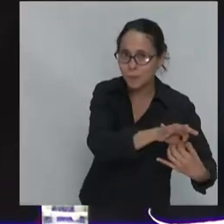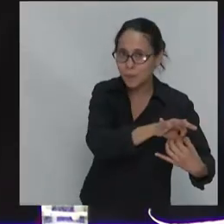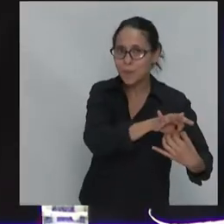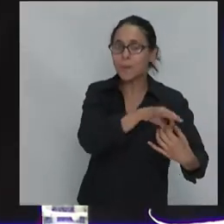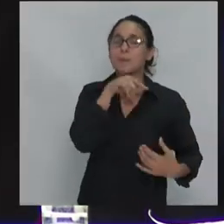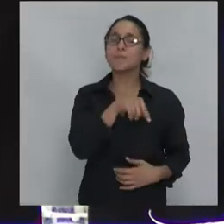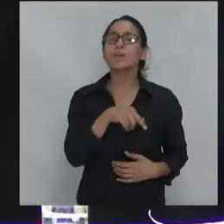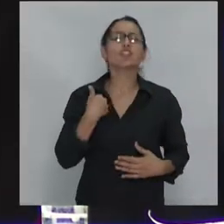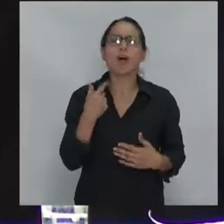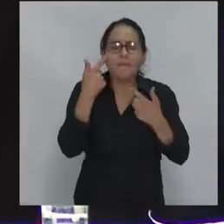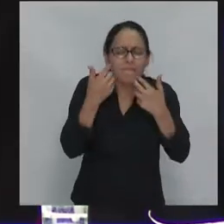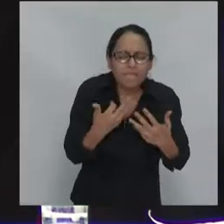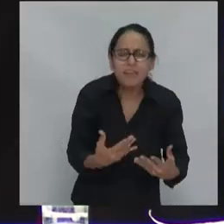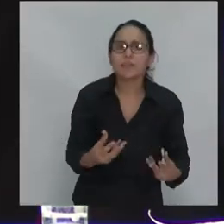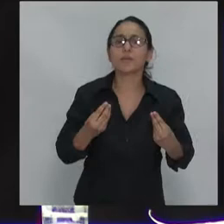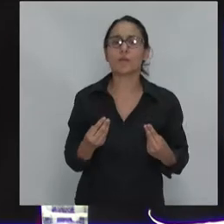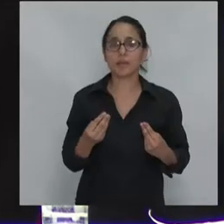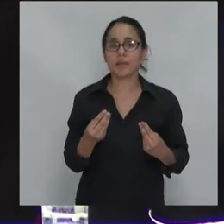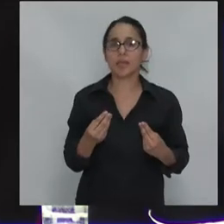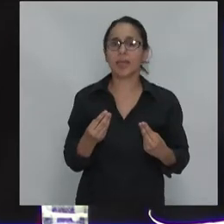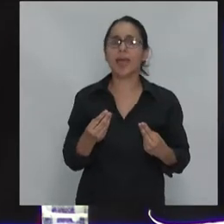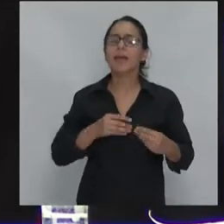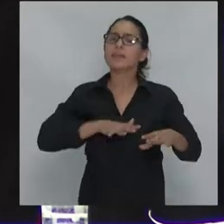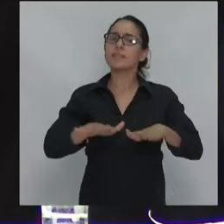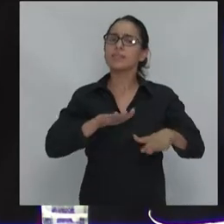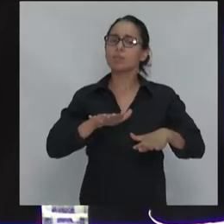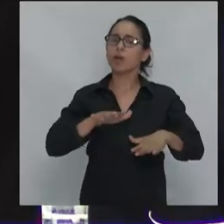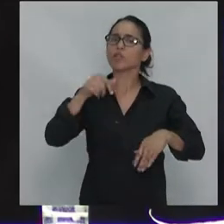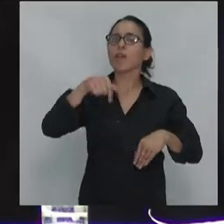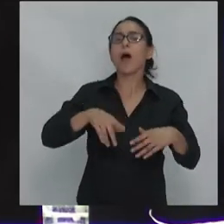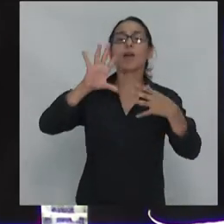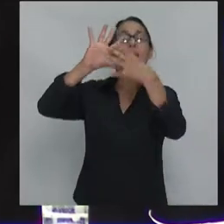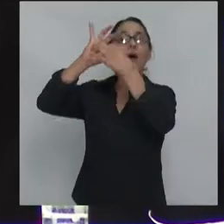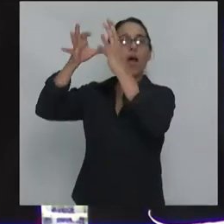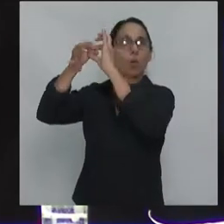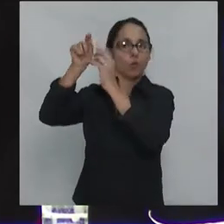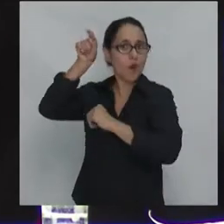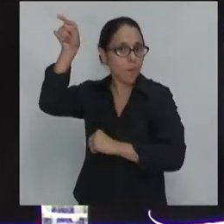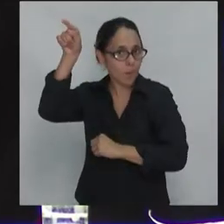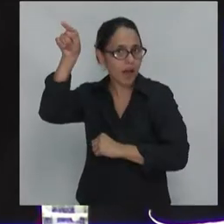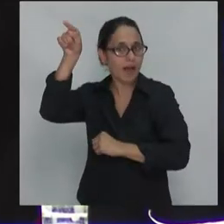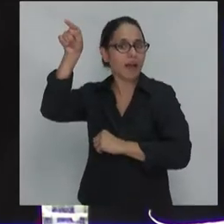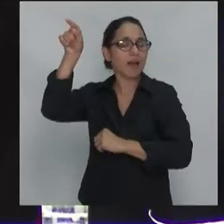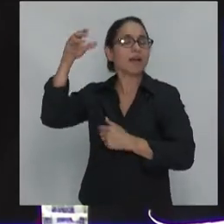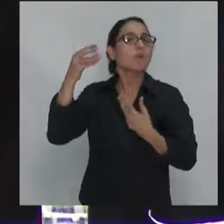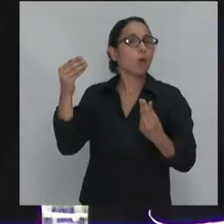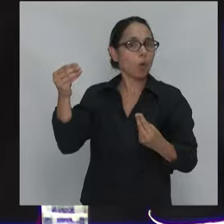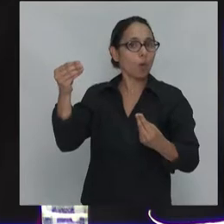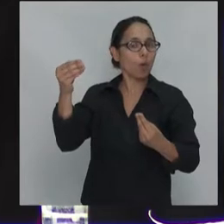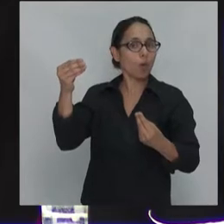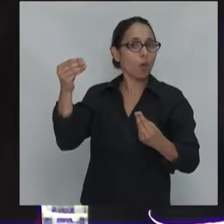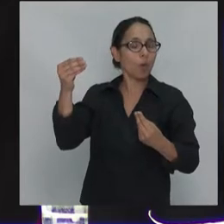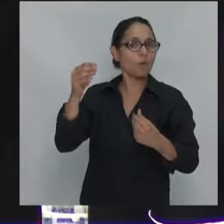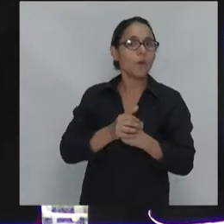el fenómeno como se manifiesta hoy día en Europa occidental, porque evidentemente, bueno, es la